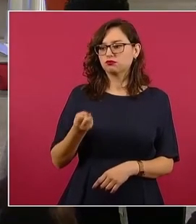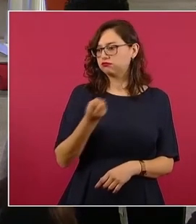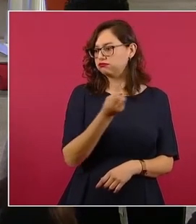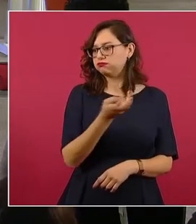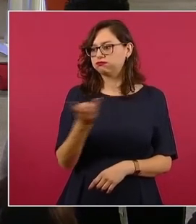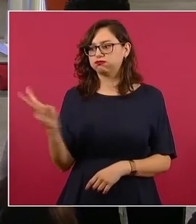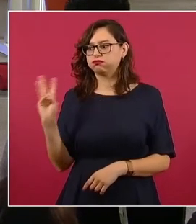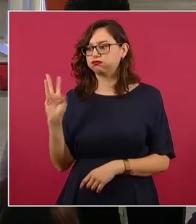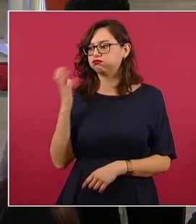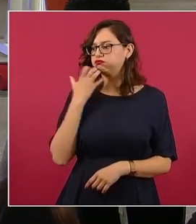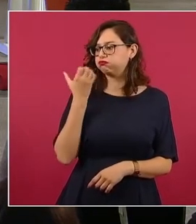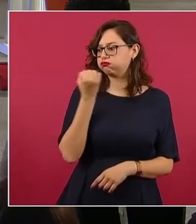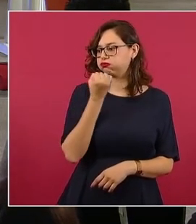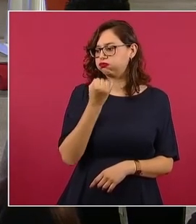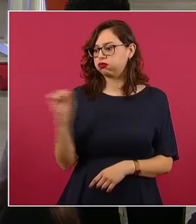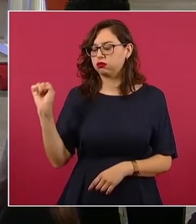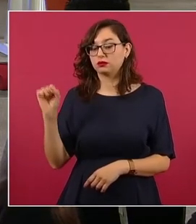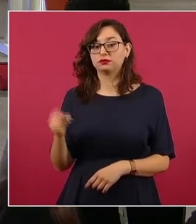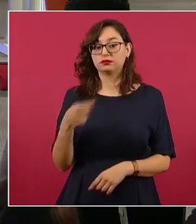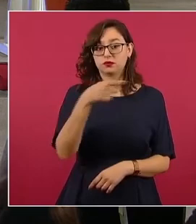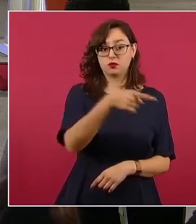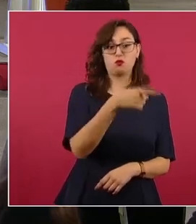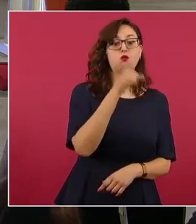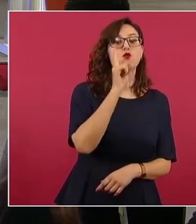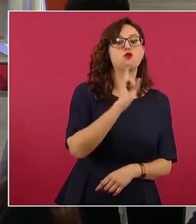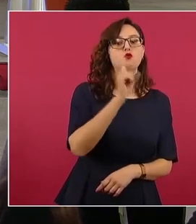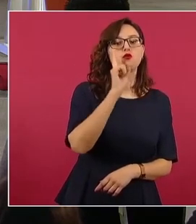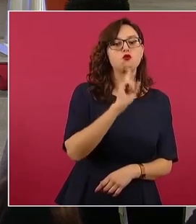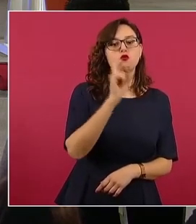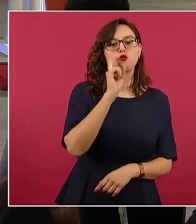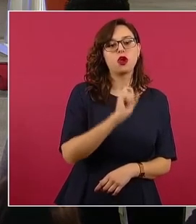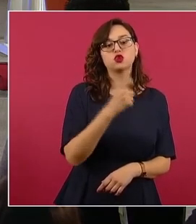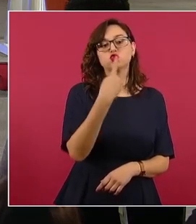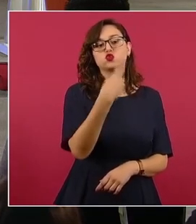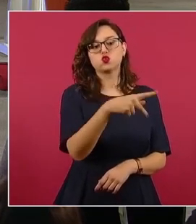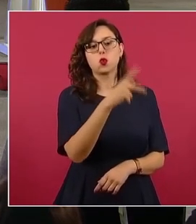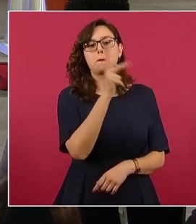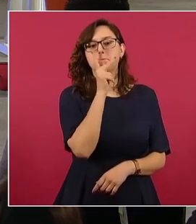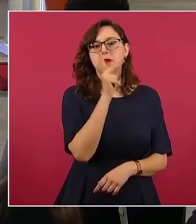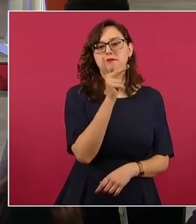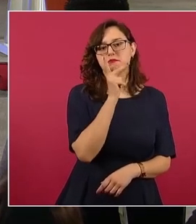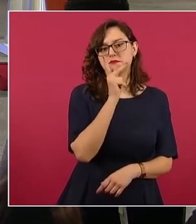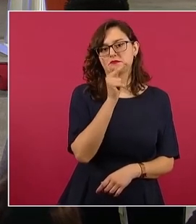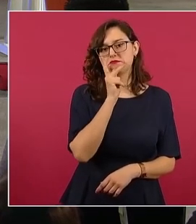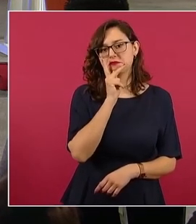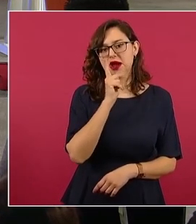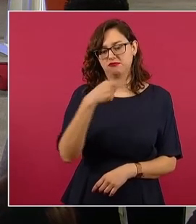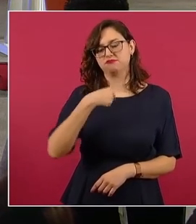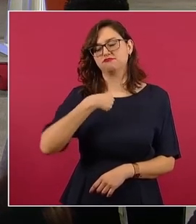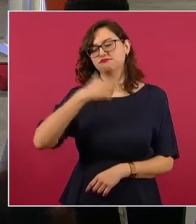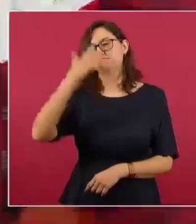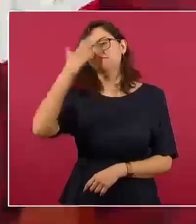Yo tengo con el papá de esta señora una anécdota buenísima, porque